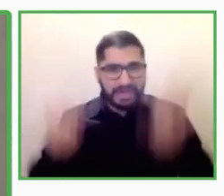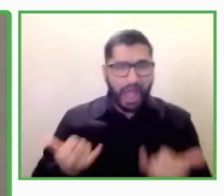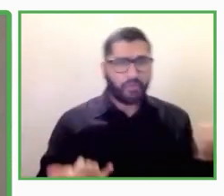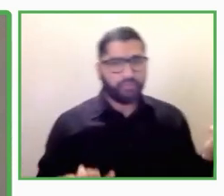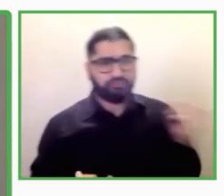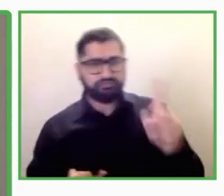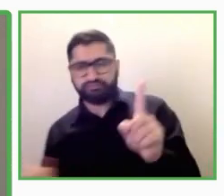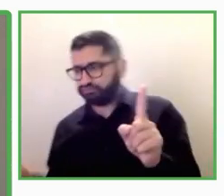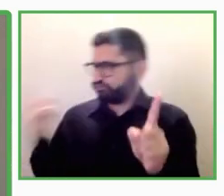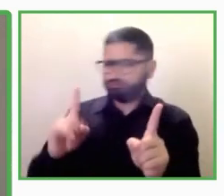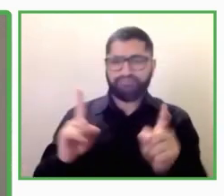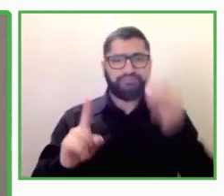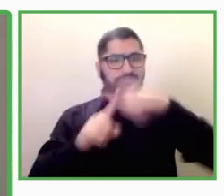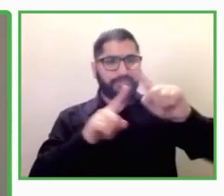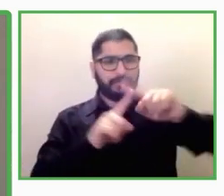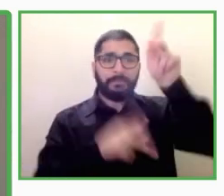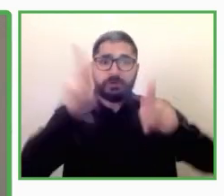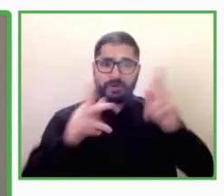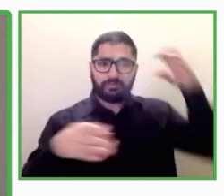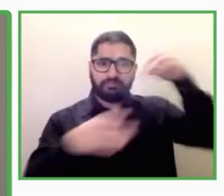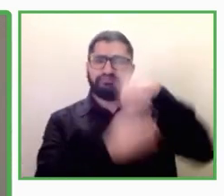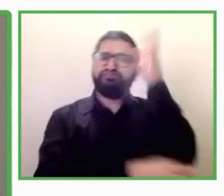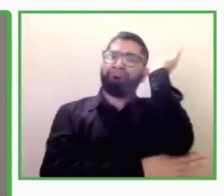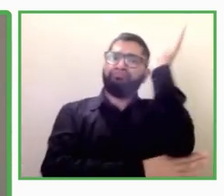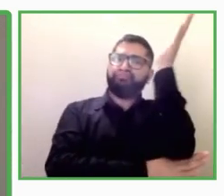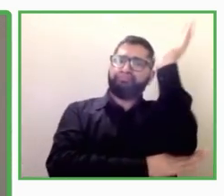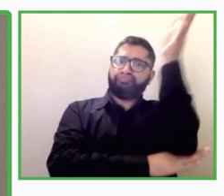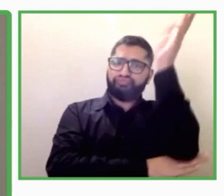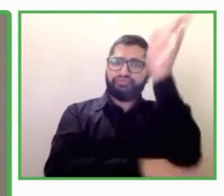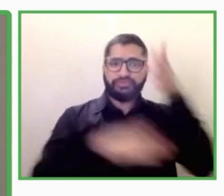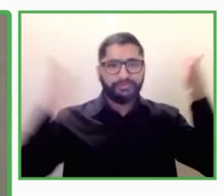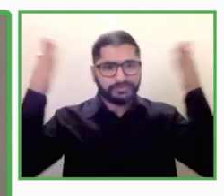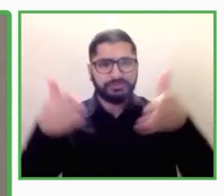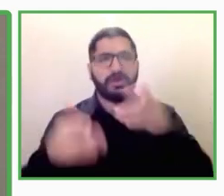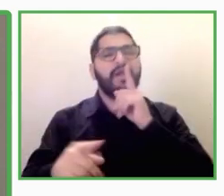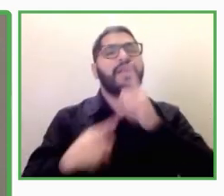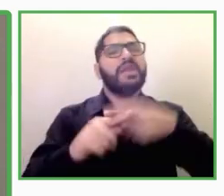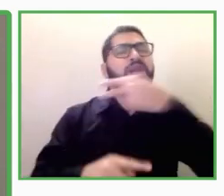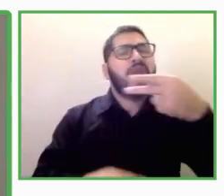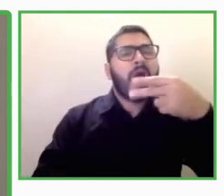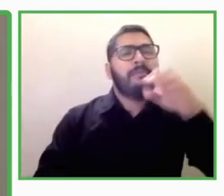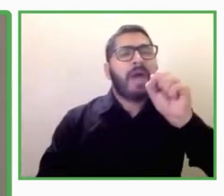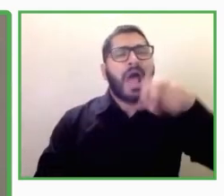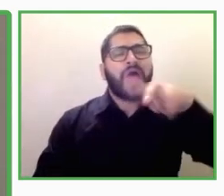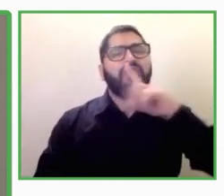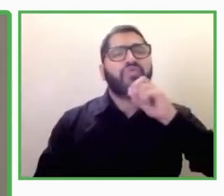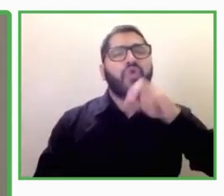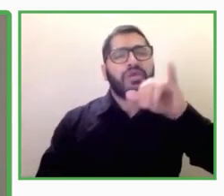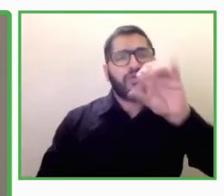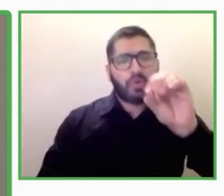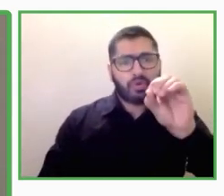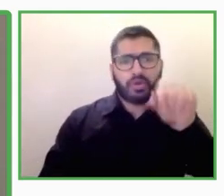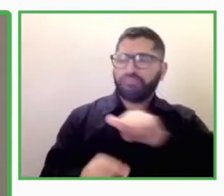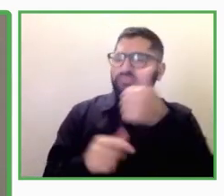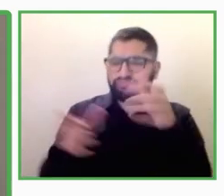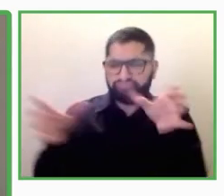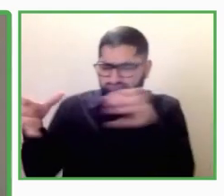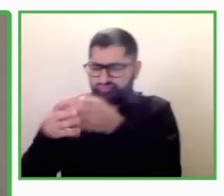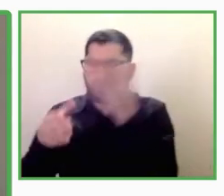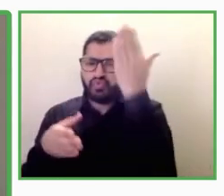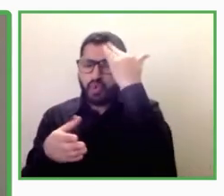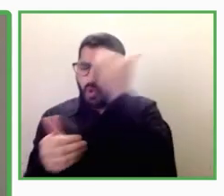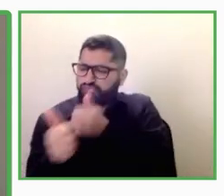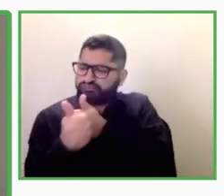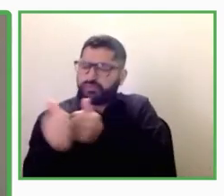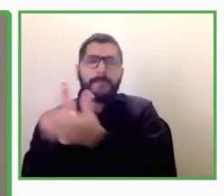que es Antonio Martínez, consejero de Relaciones Internacionales de APSA. Es doctor en Derecho por la Universidad de